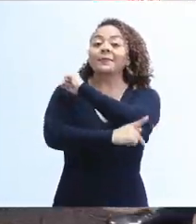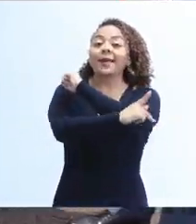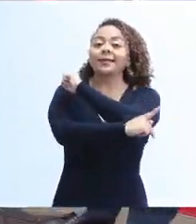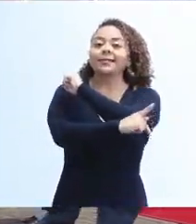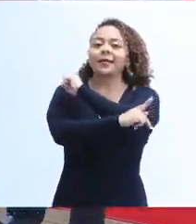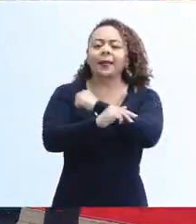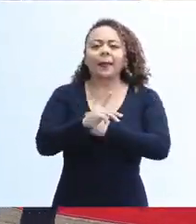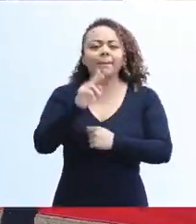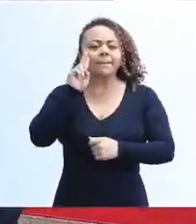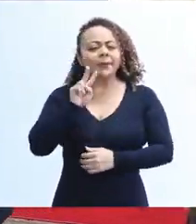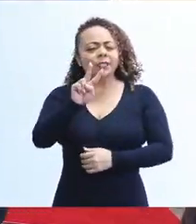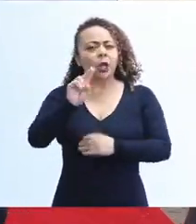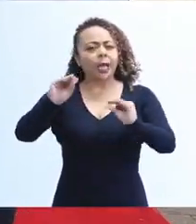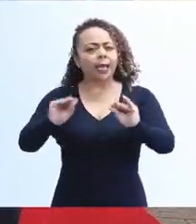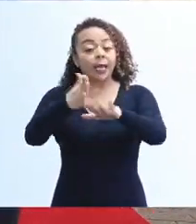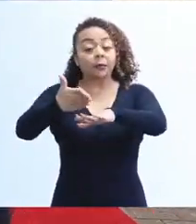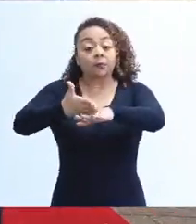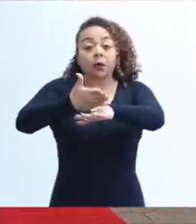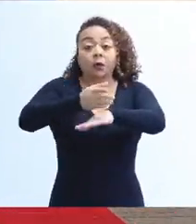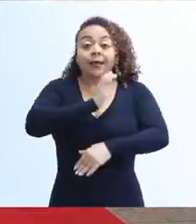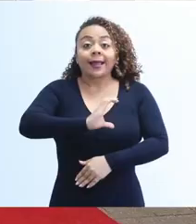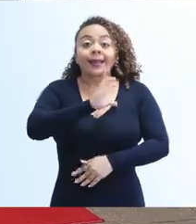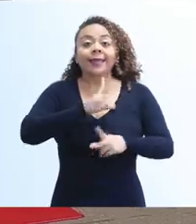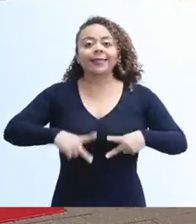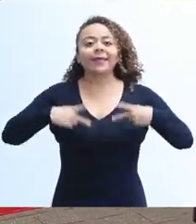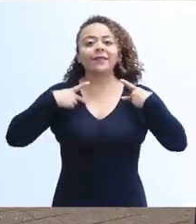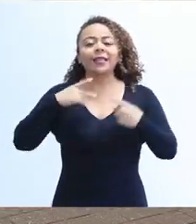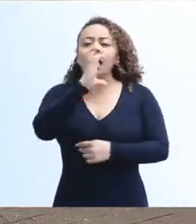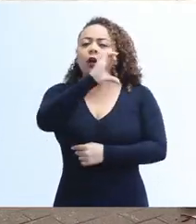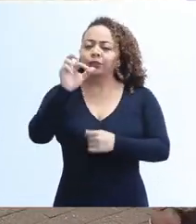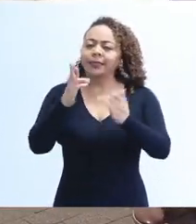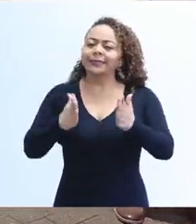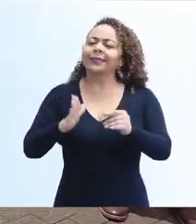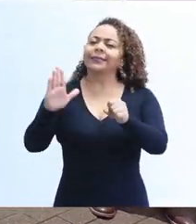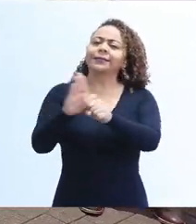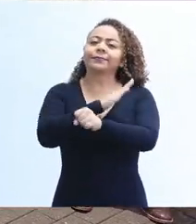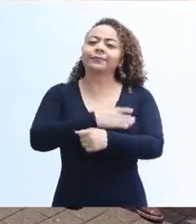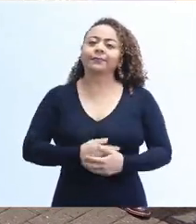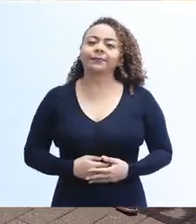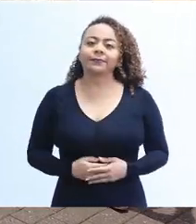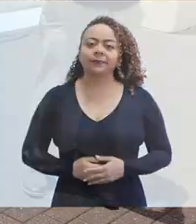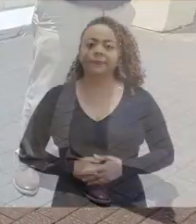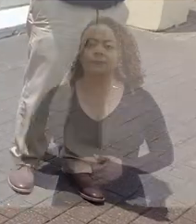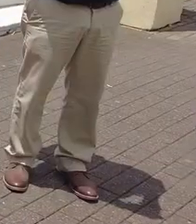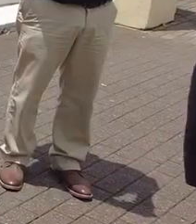país con una visión clara de mejora en la calidad de vida de todos los costarricenses.